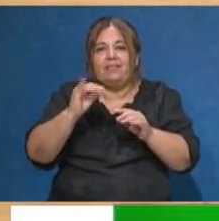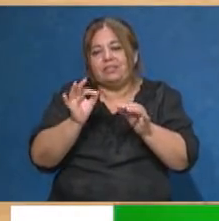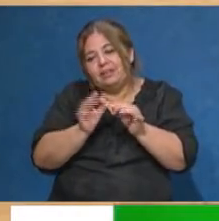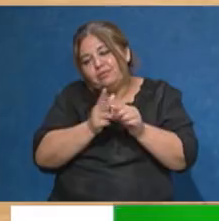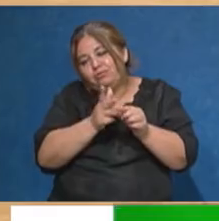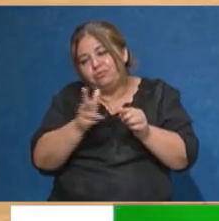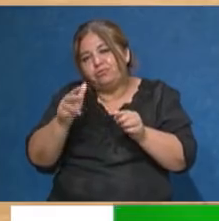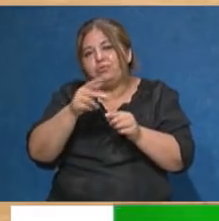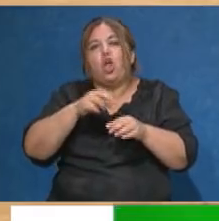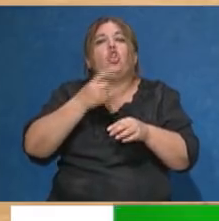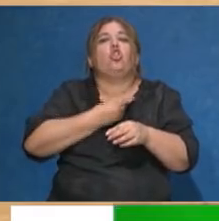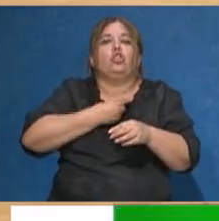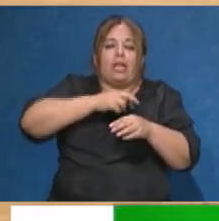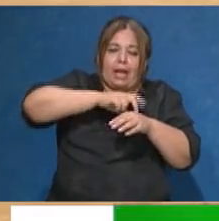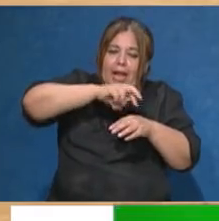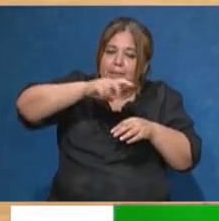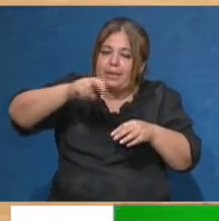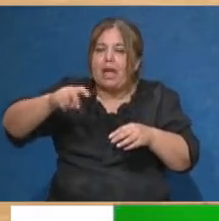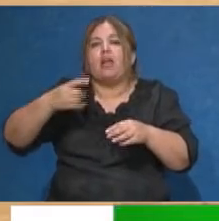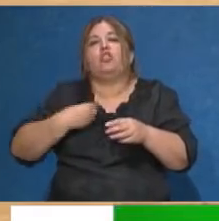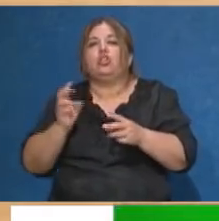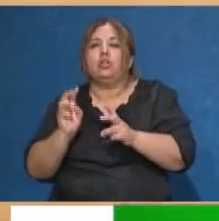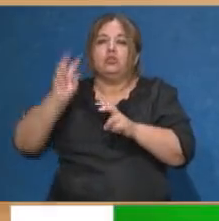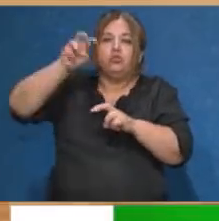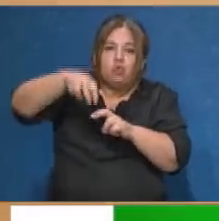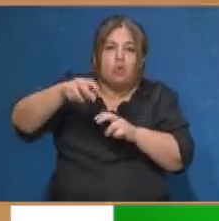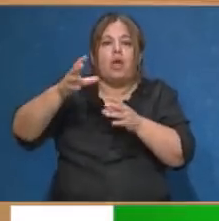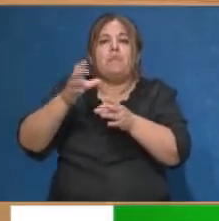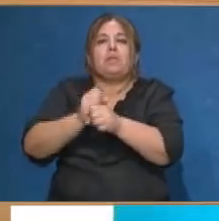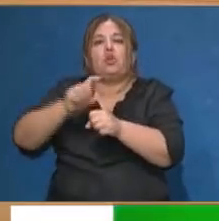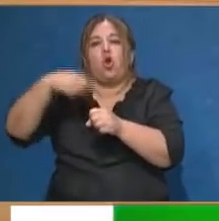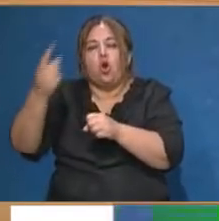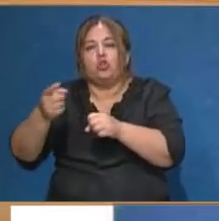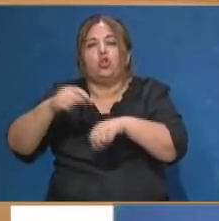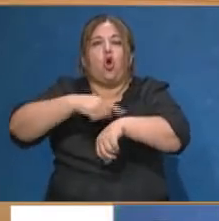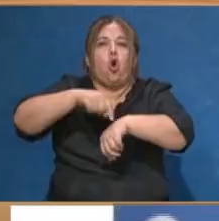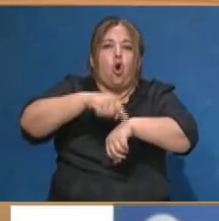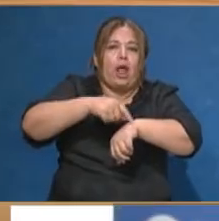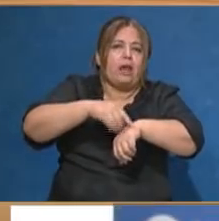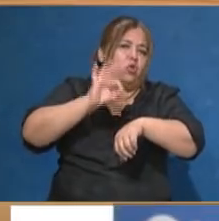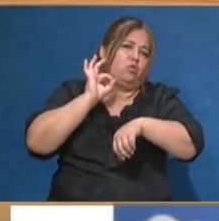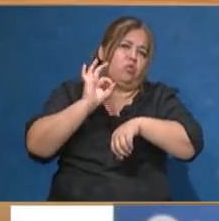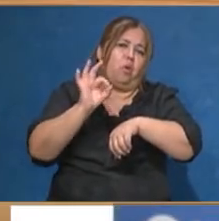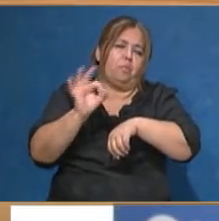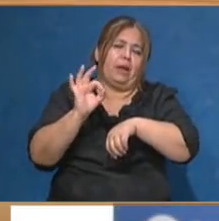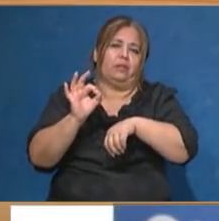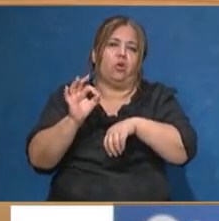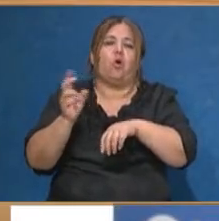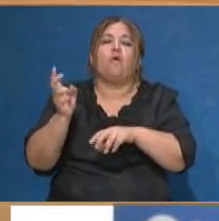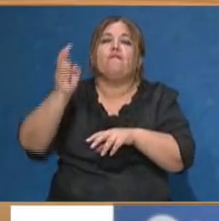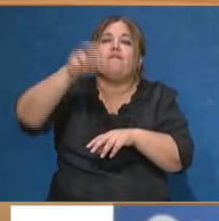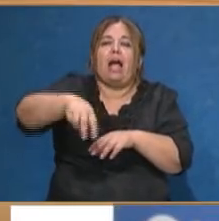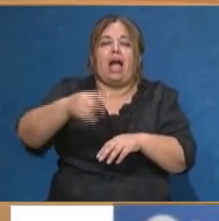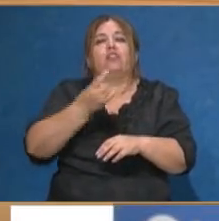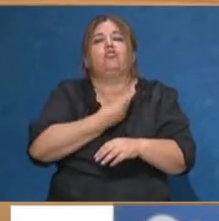Dónde tenés que caminar, en dónde tenés que hacer el transbordo, los tiempos, los horarios, todos los detalles. Dónde te tenés que bajar, eso es